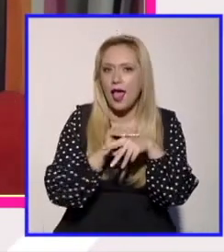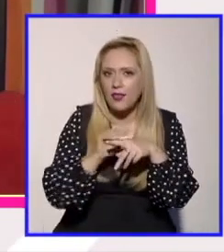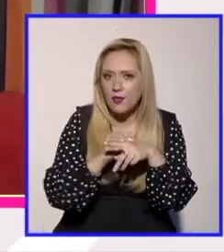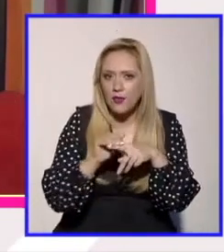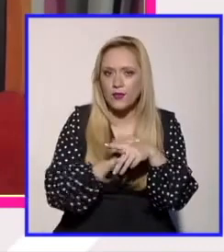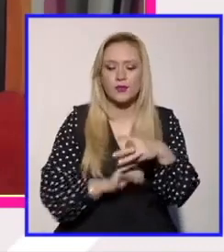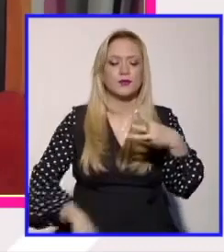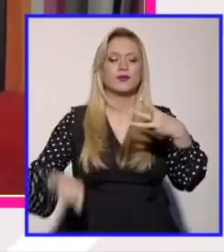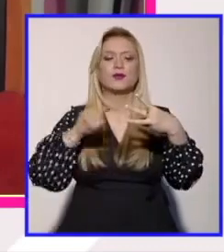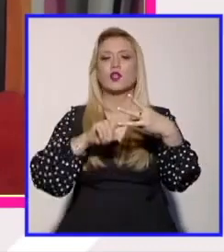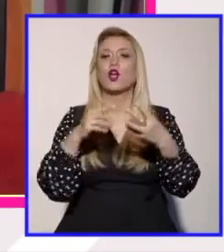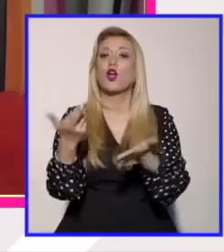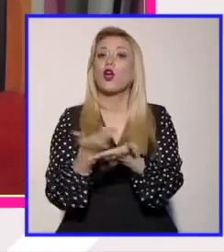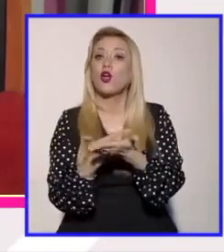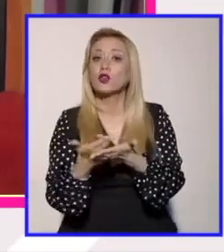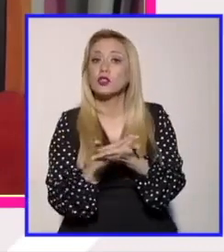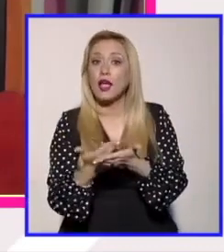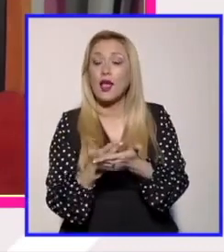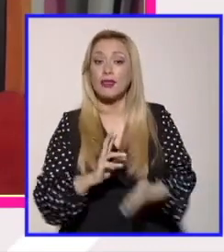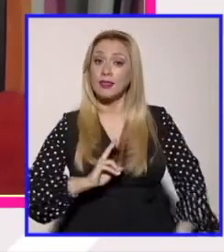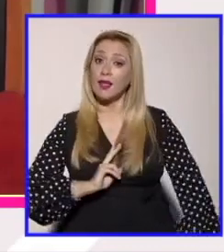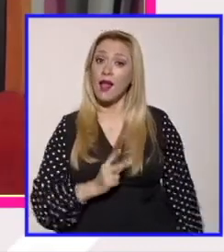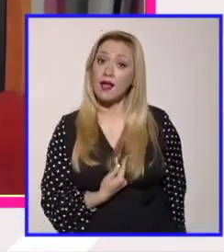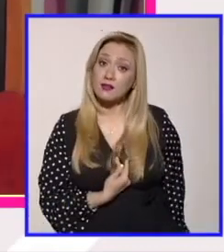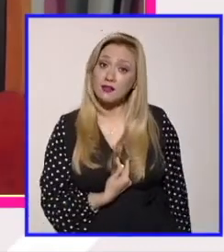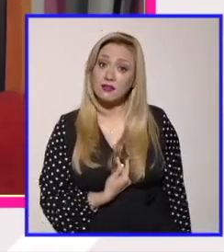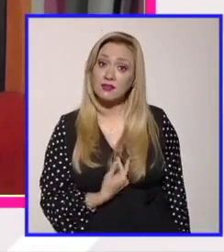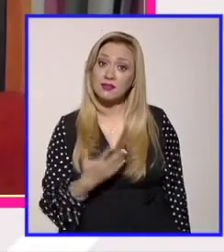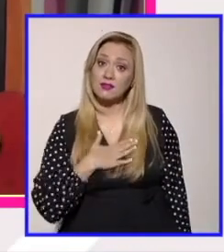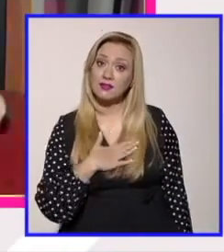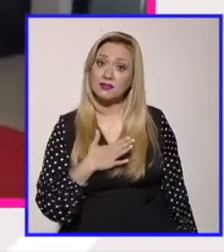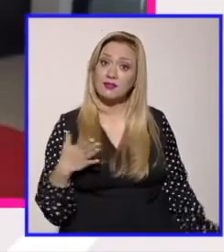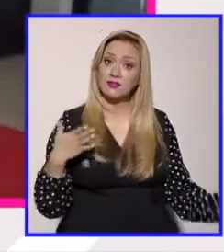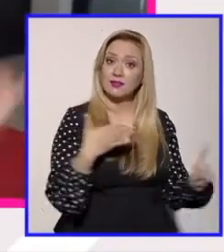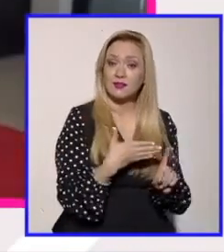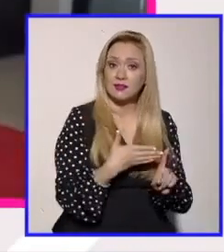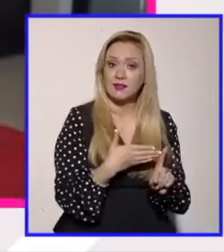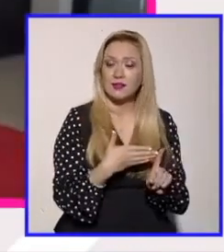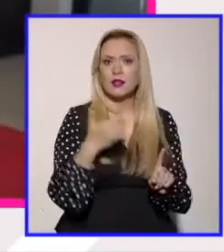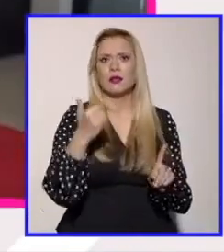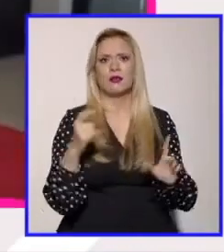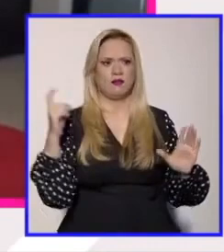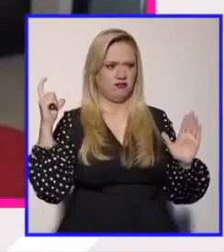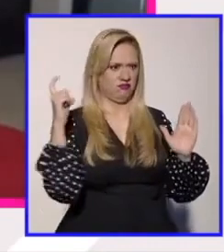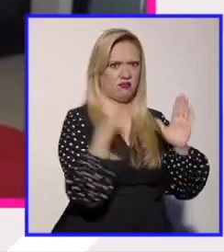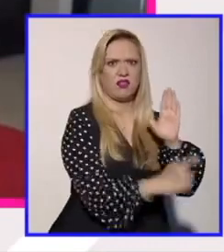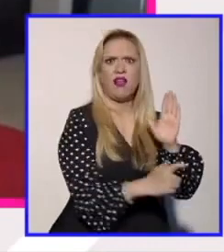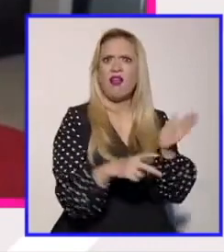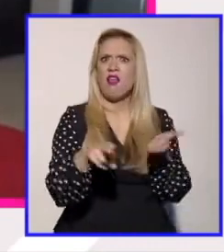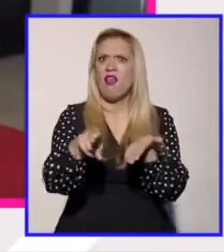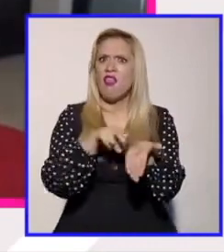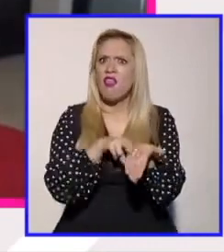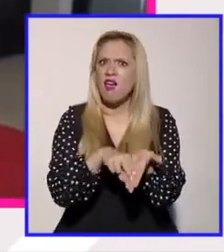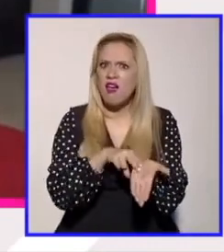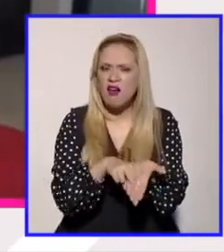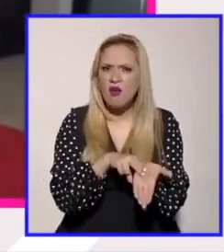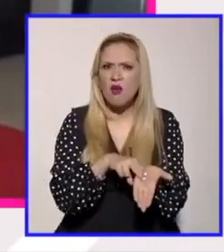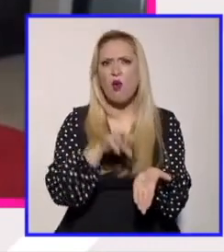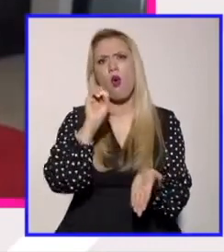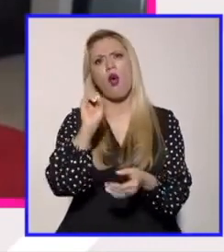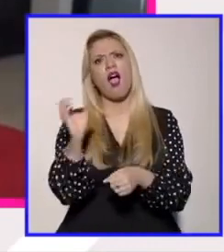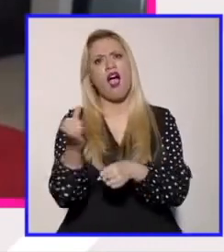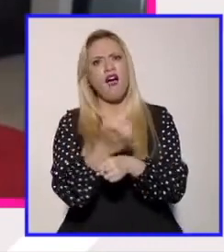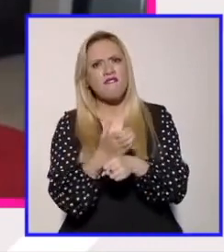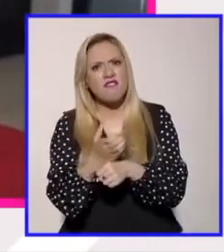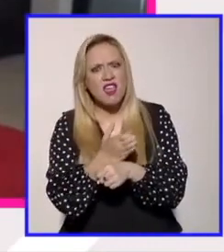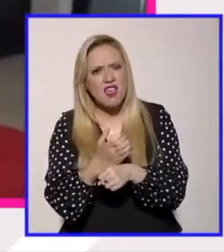los espacios transincluyentes y que ahora veo que hay mucha gente que le añadió una franja negra o este café porque